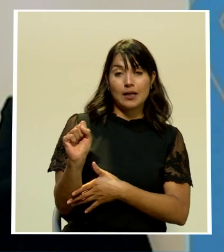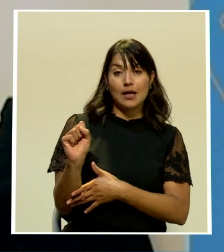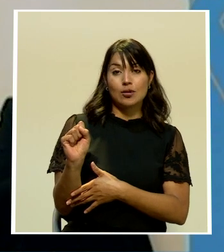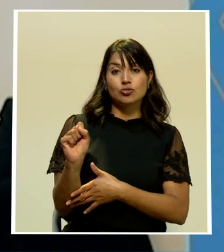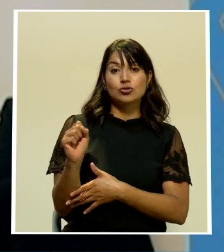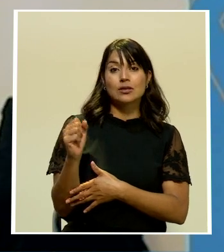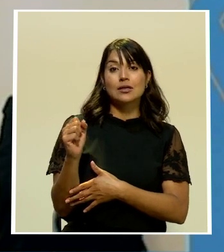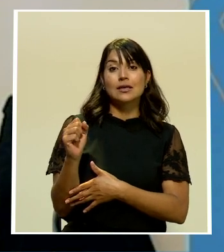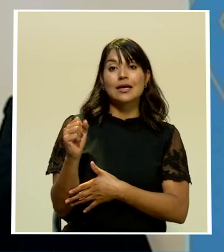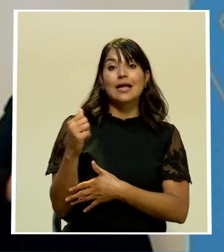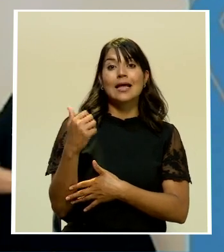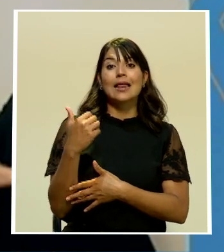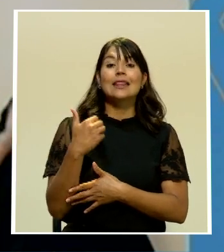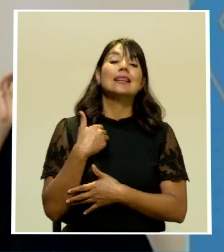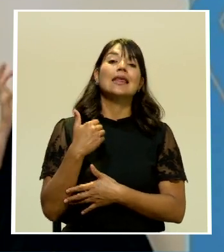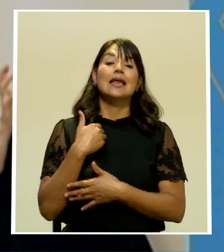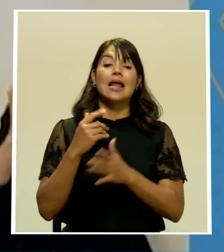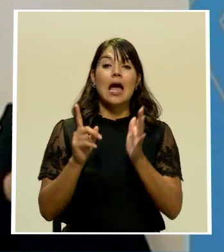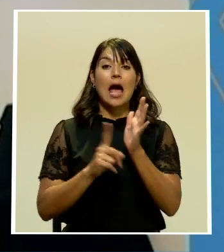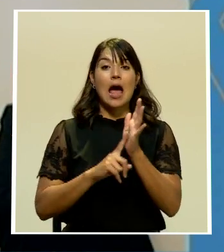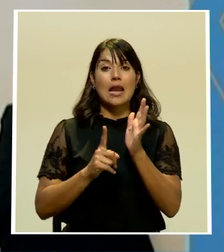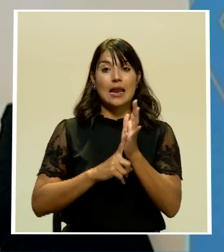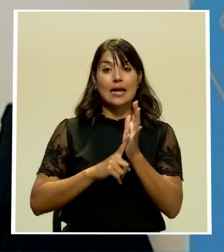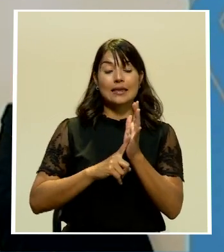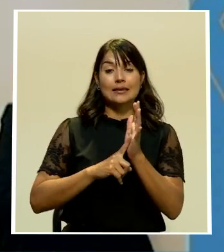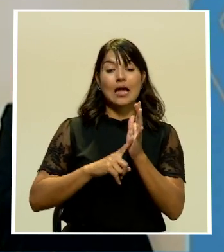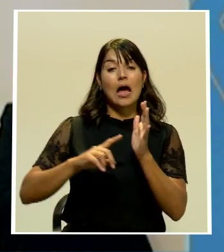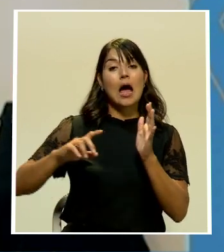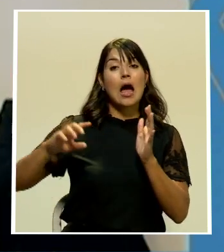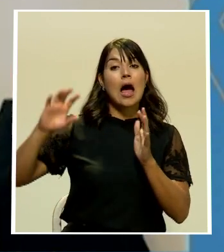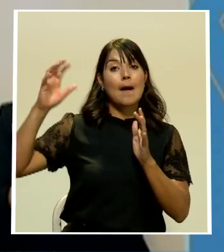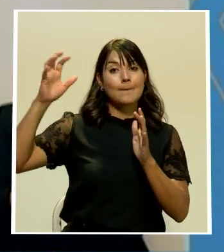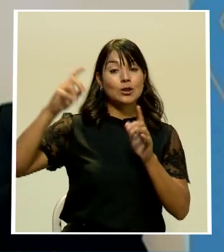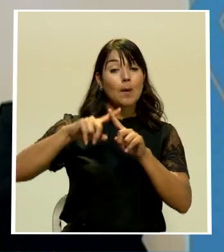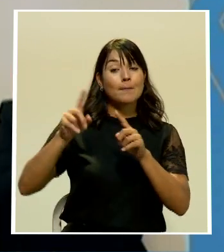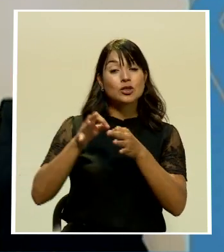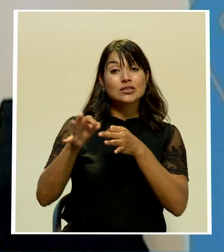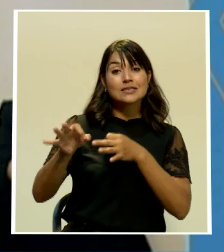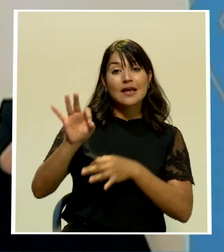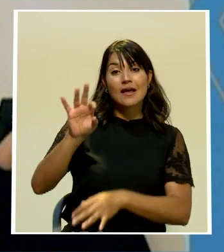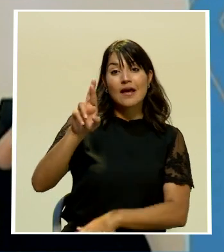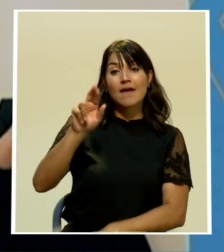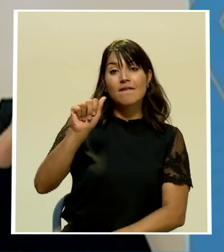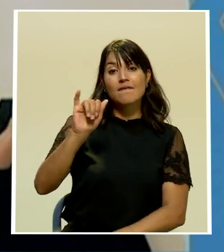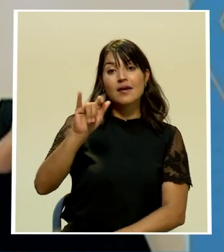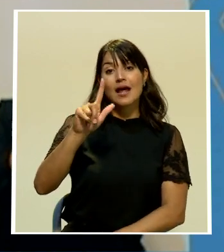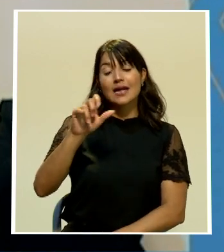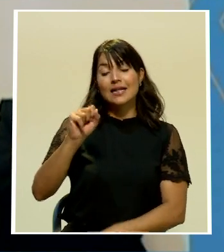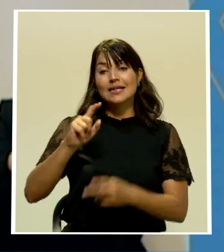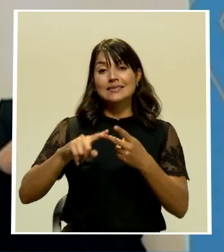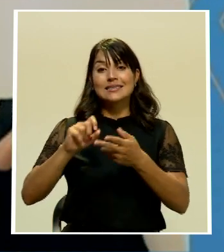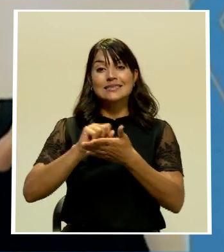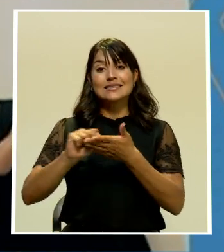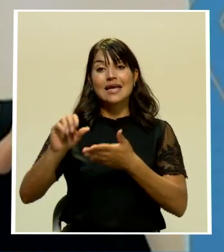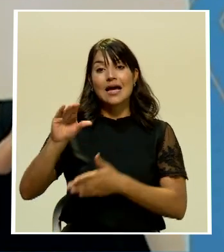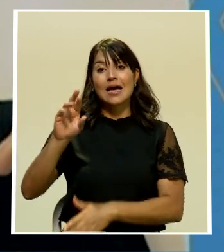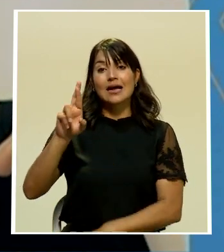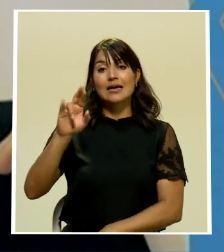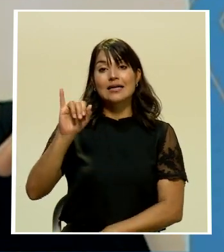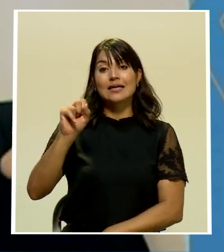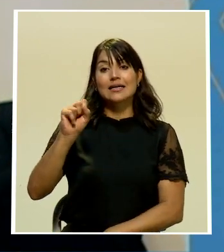obtiene la condición de alerta amarilla con la excepción de los distritos de Frailes y San Cristóbal que por sus condiciones